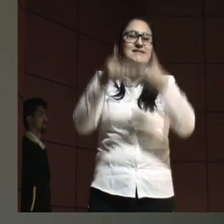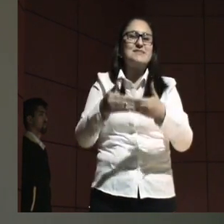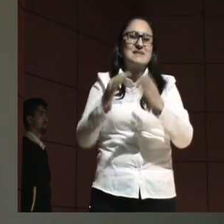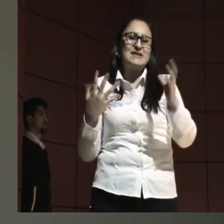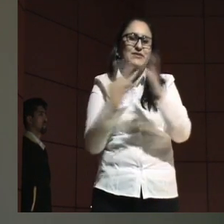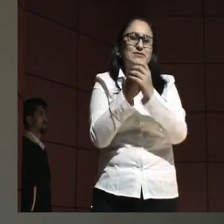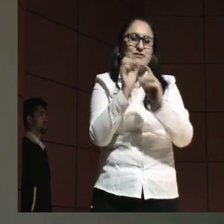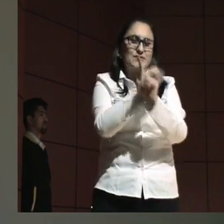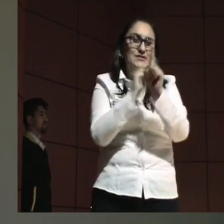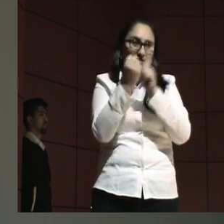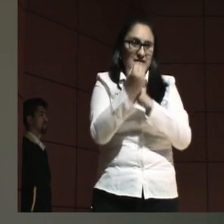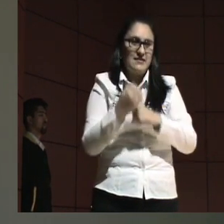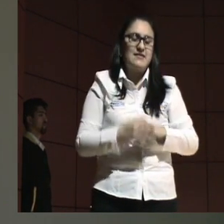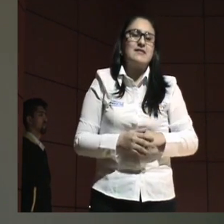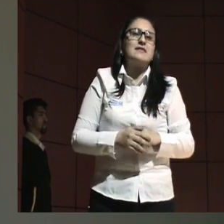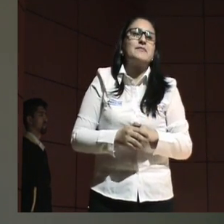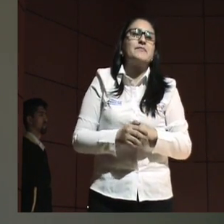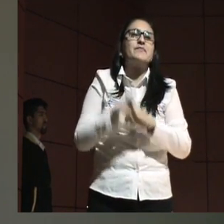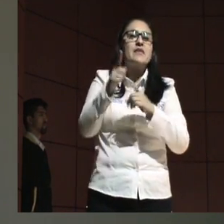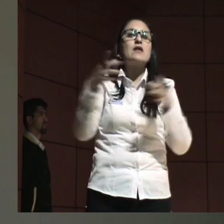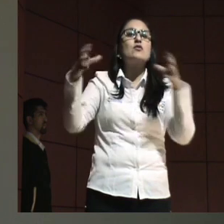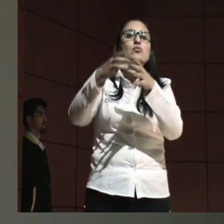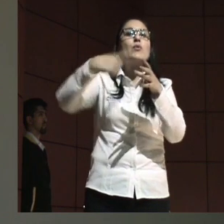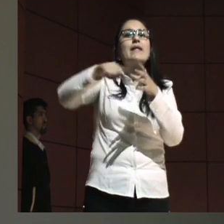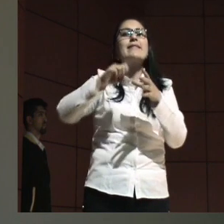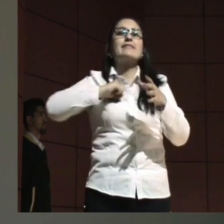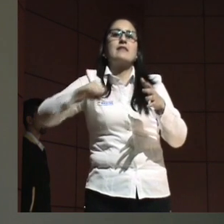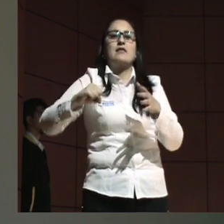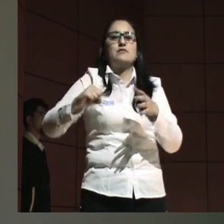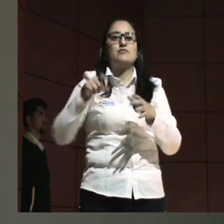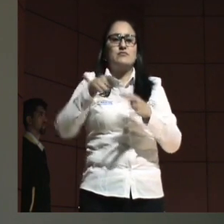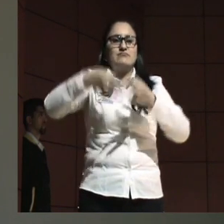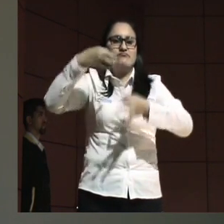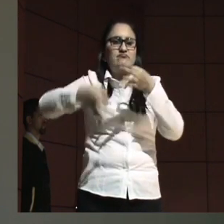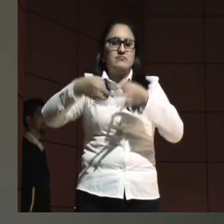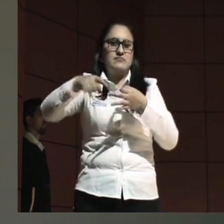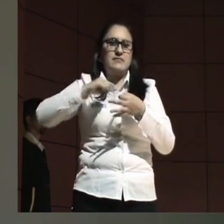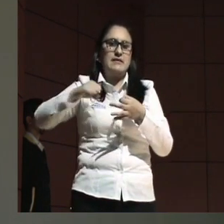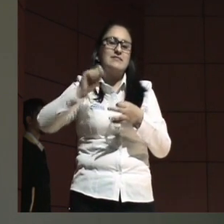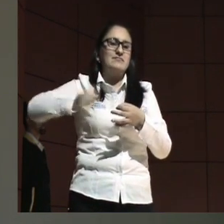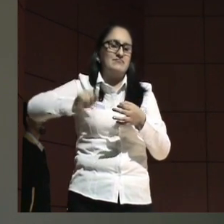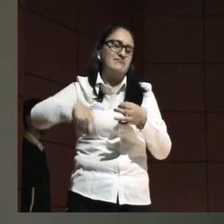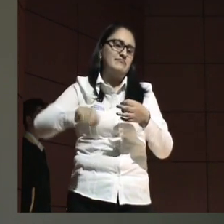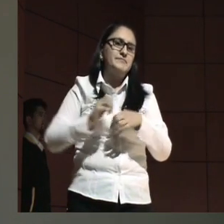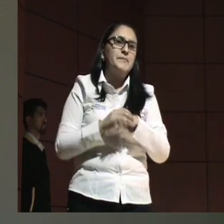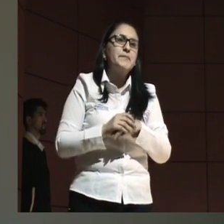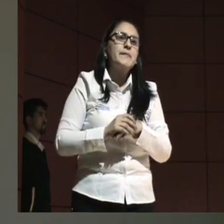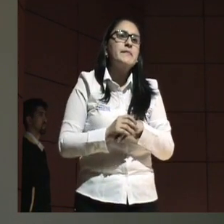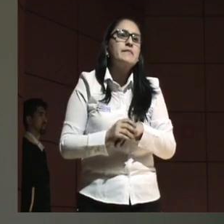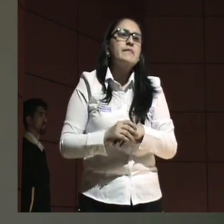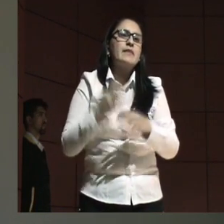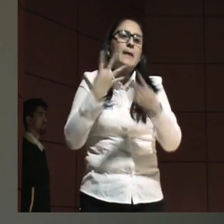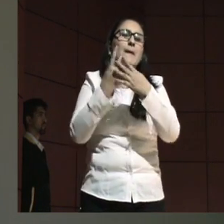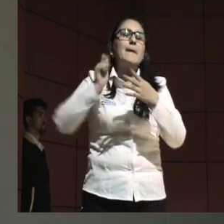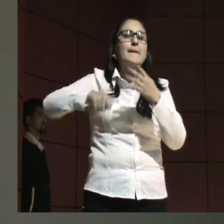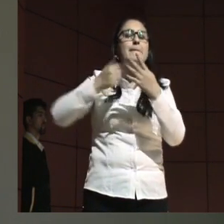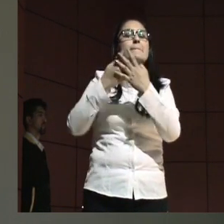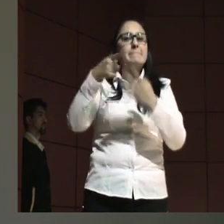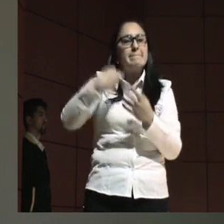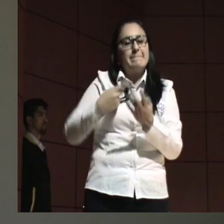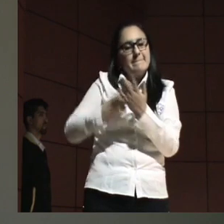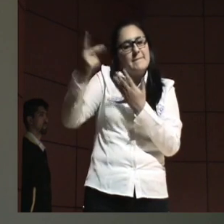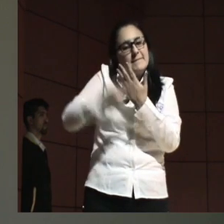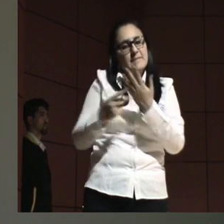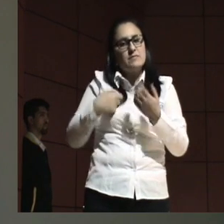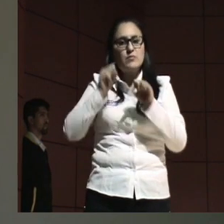e inclusión social, y el grupo Derecho Penal, porque la idea nace en el derecho penal. Y tenemos ese proyecto de